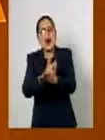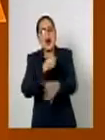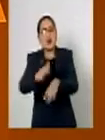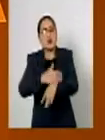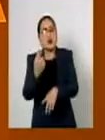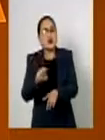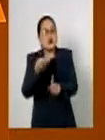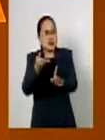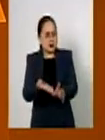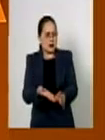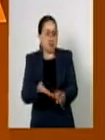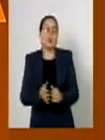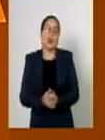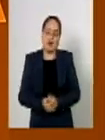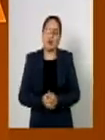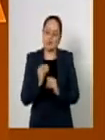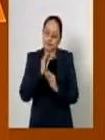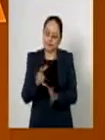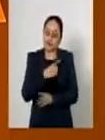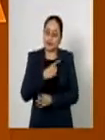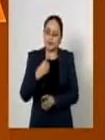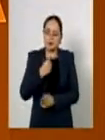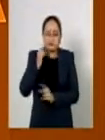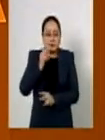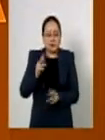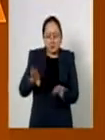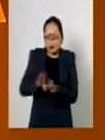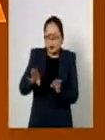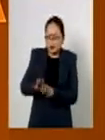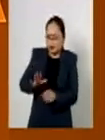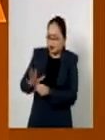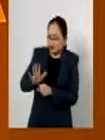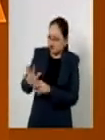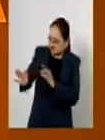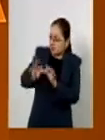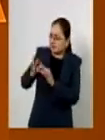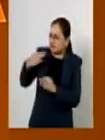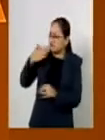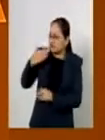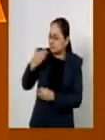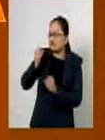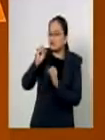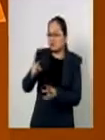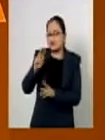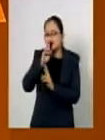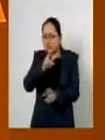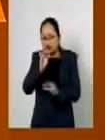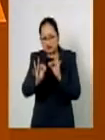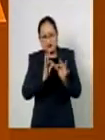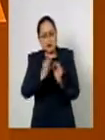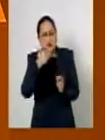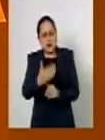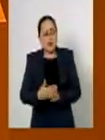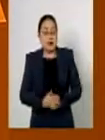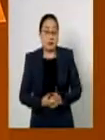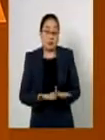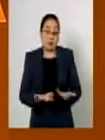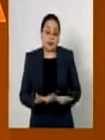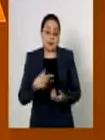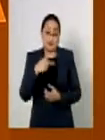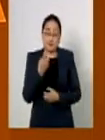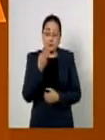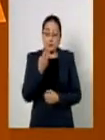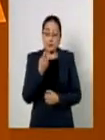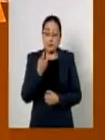tuvo él para entonces quedar satisfecho con el resultado de la licitación es muy